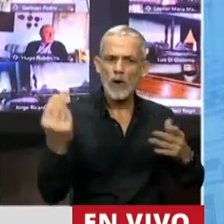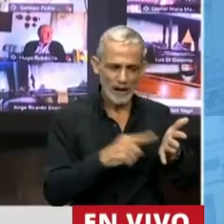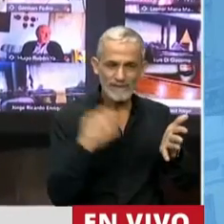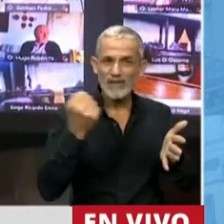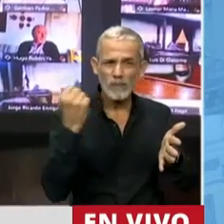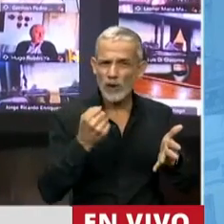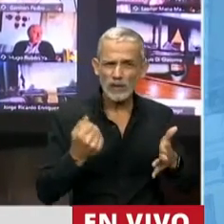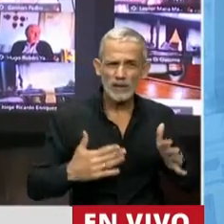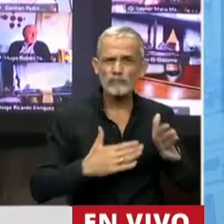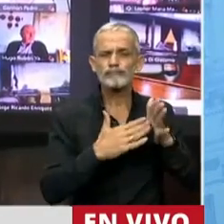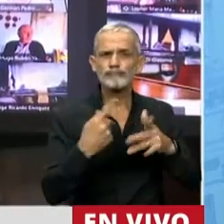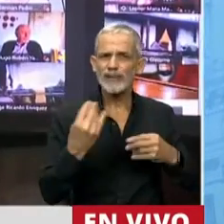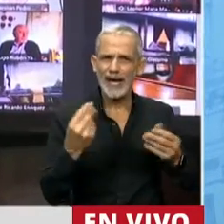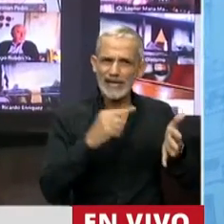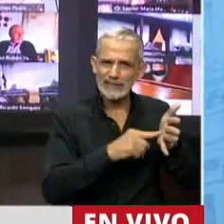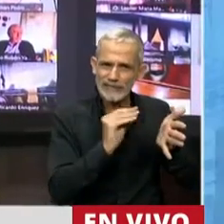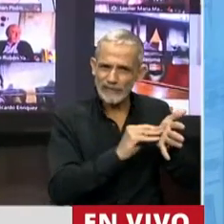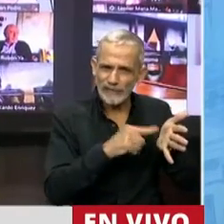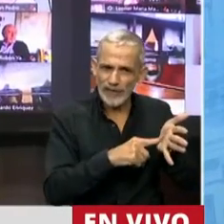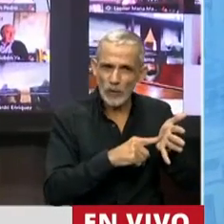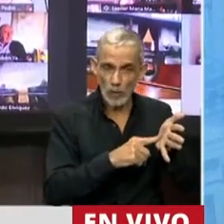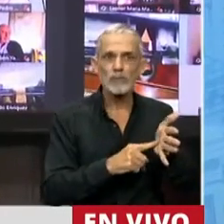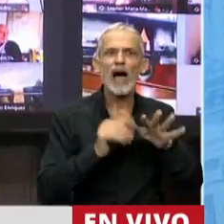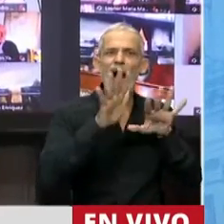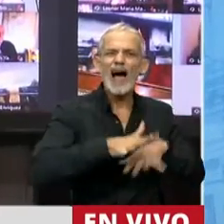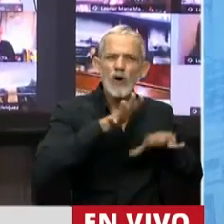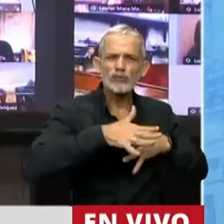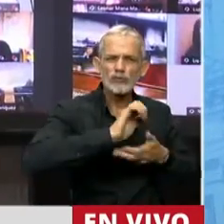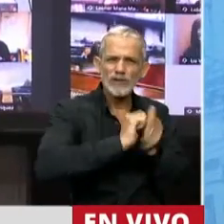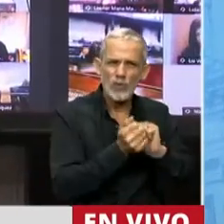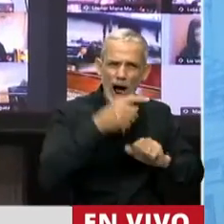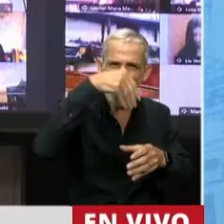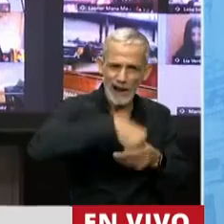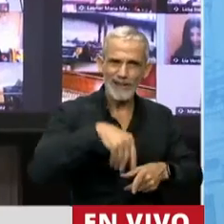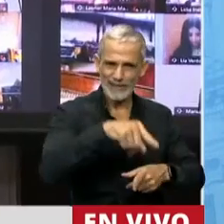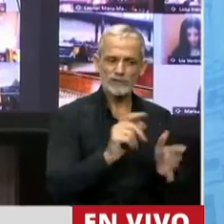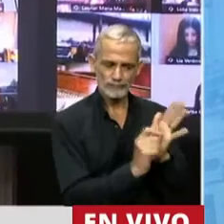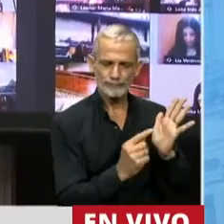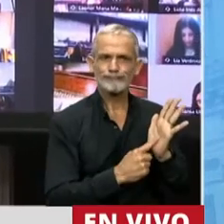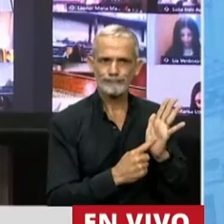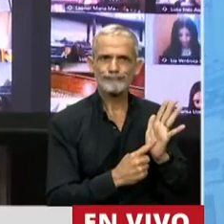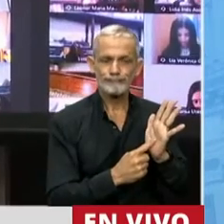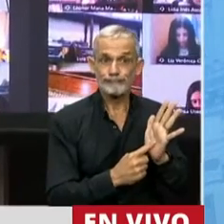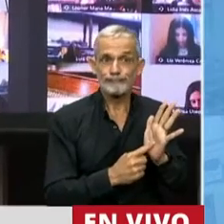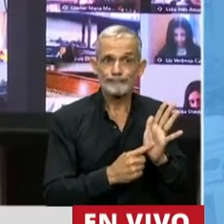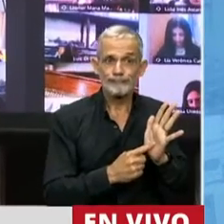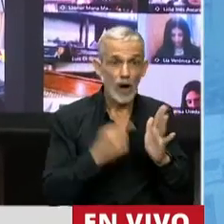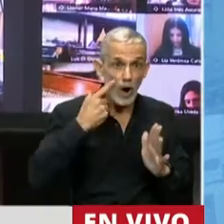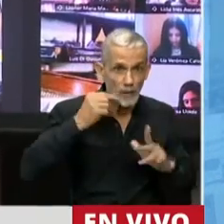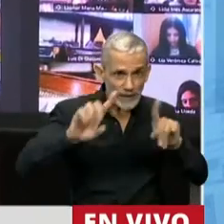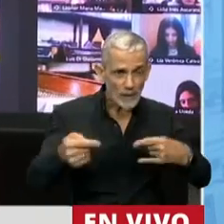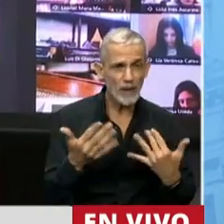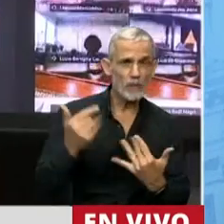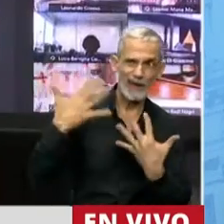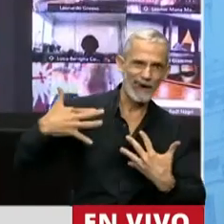importante para nosotros es este acoso sexual del que se habla y el del que no está exento el hombre,